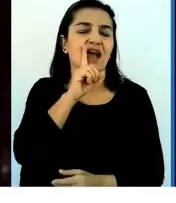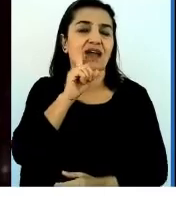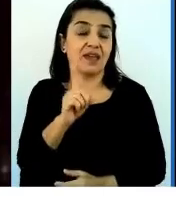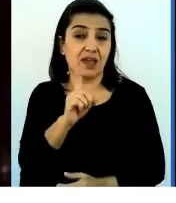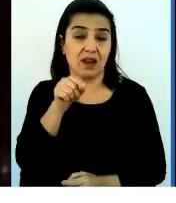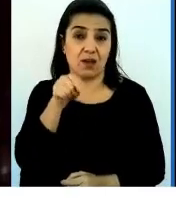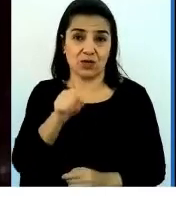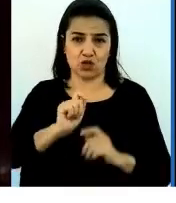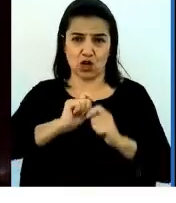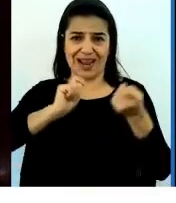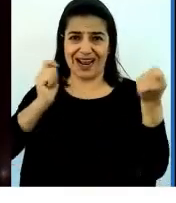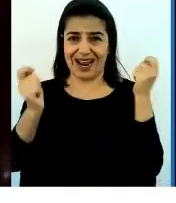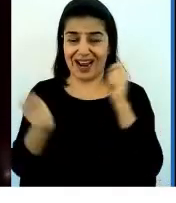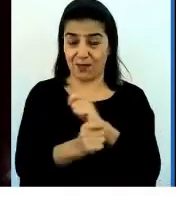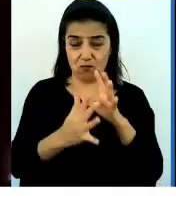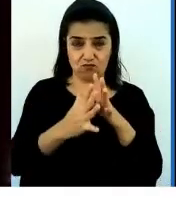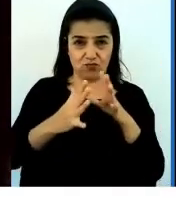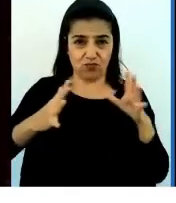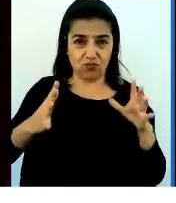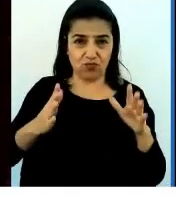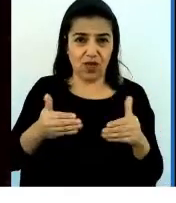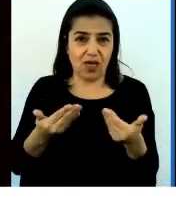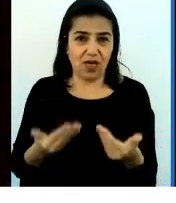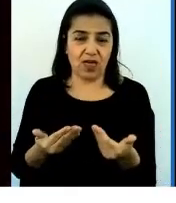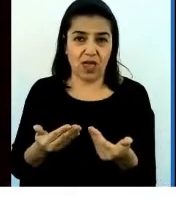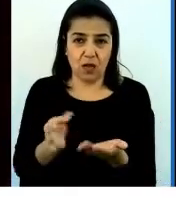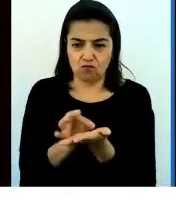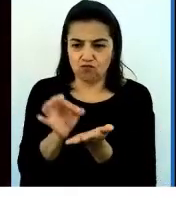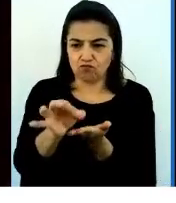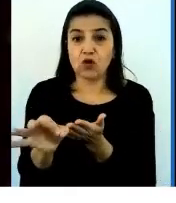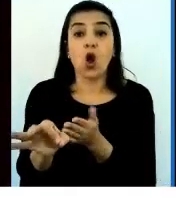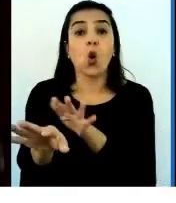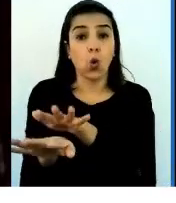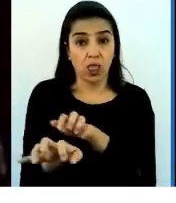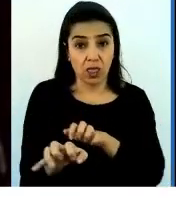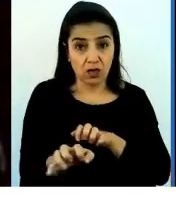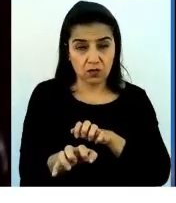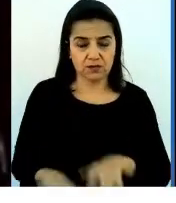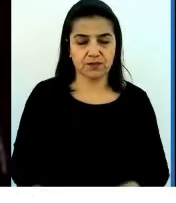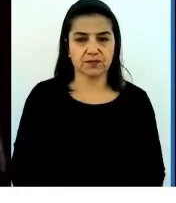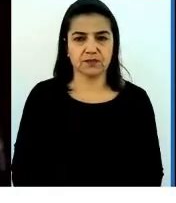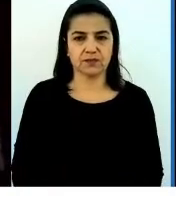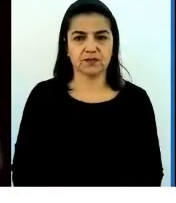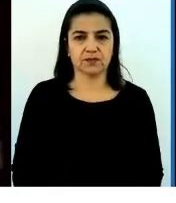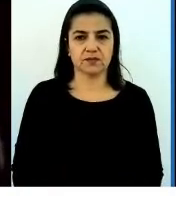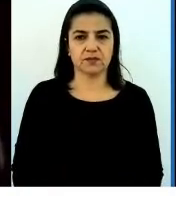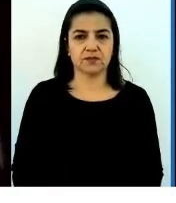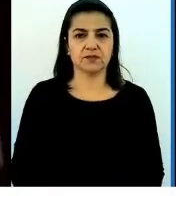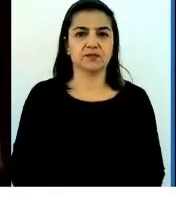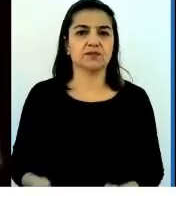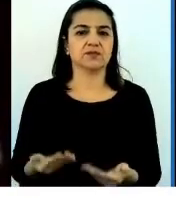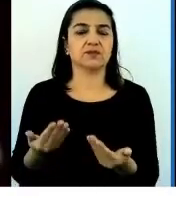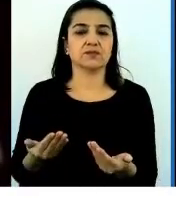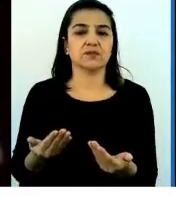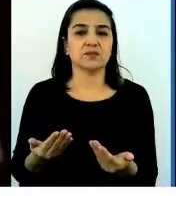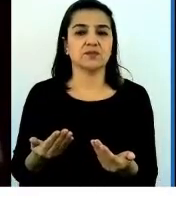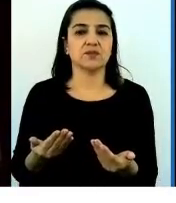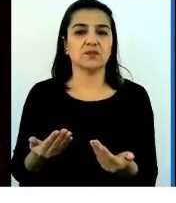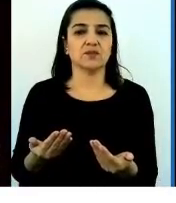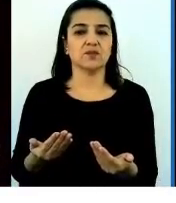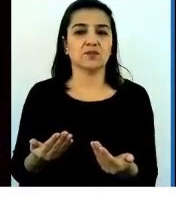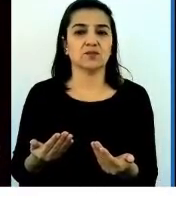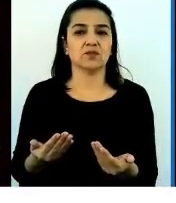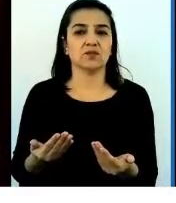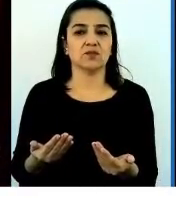cambios masivos de cultivo. Pues, Pablo, el Estado tiene